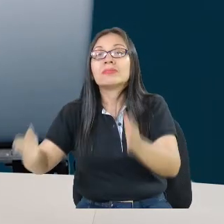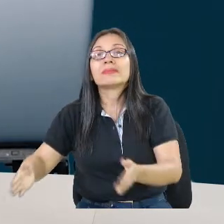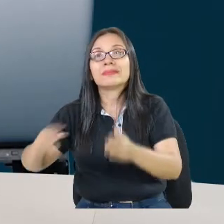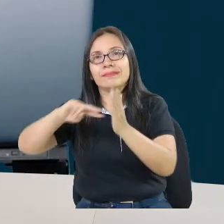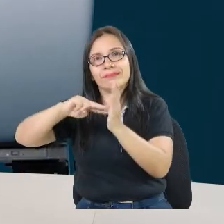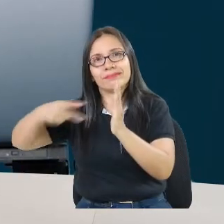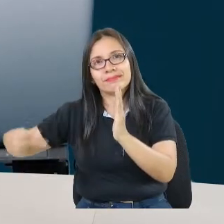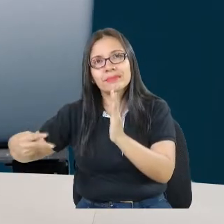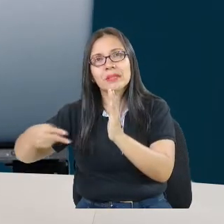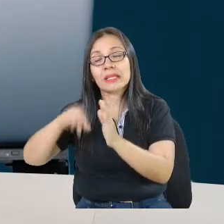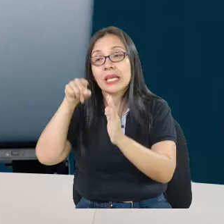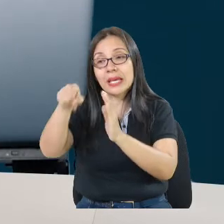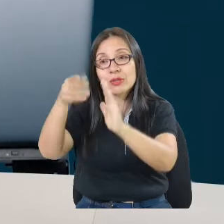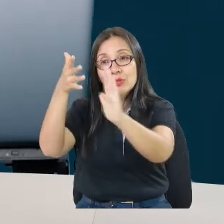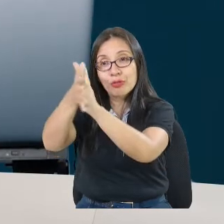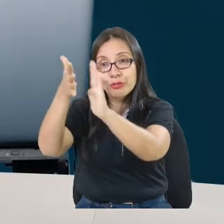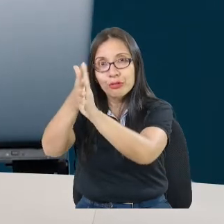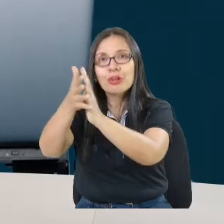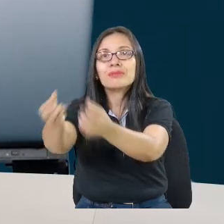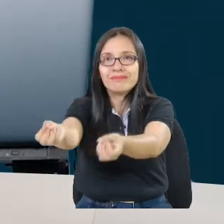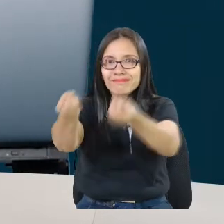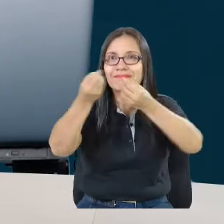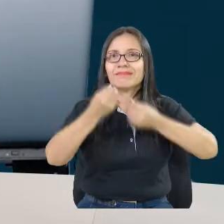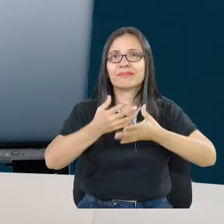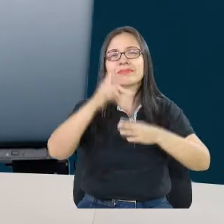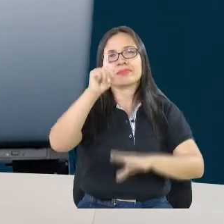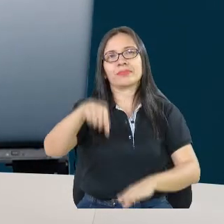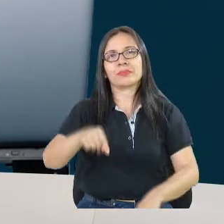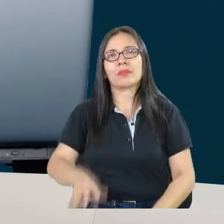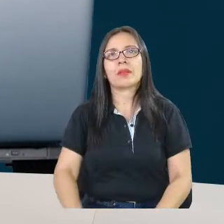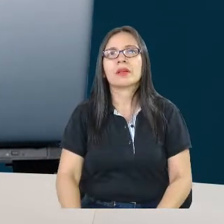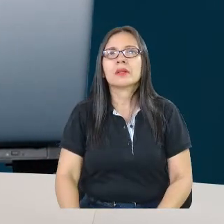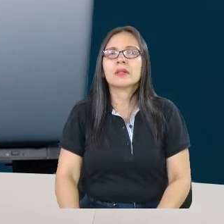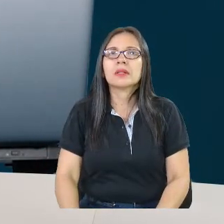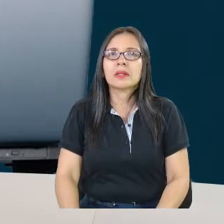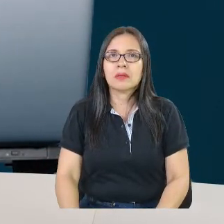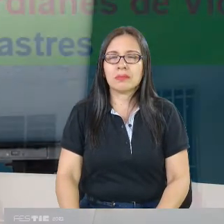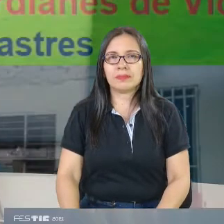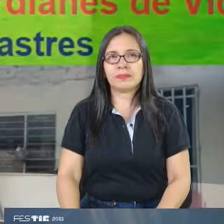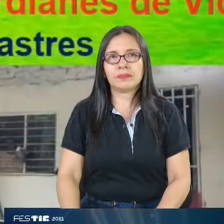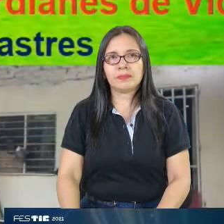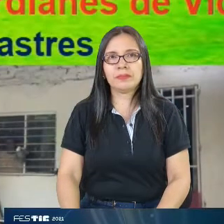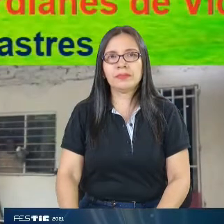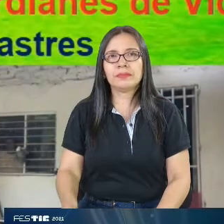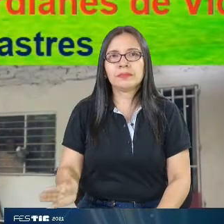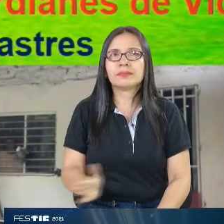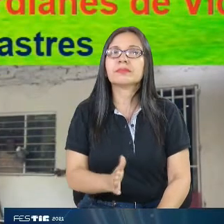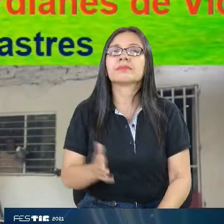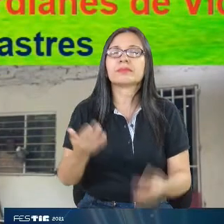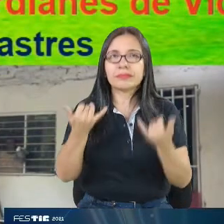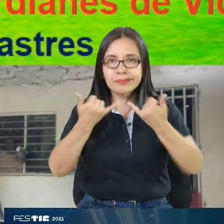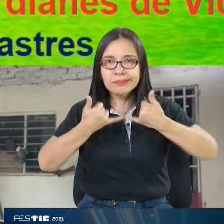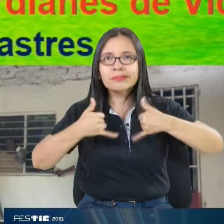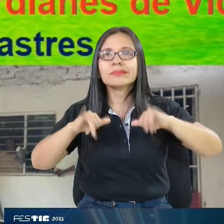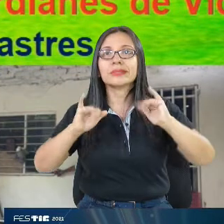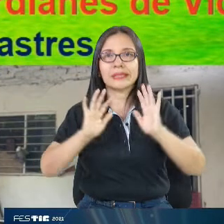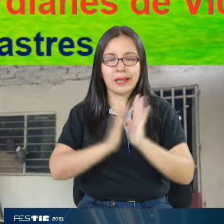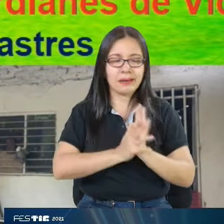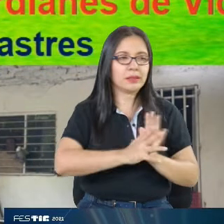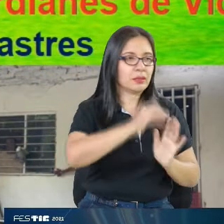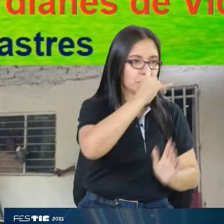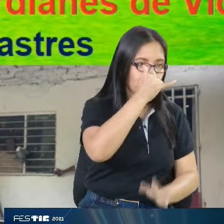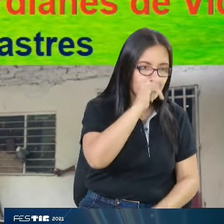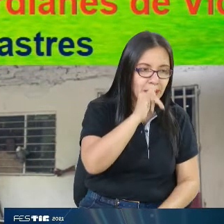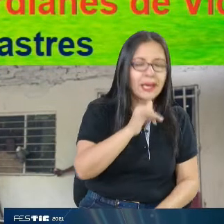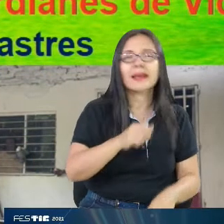los datos que ellos generan. Bueno, ahorita vamos a pasar. Ya vimos la parte de ciencia, tecnología e